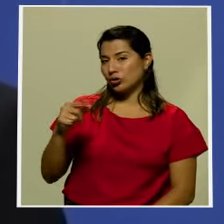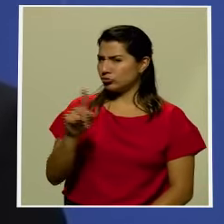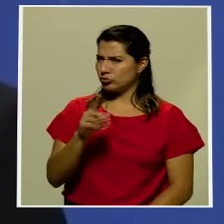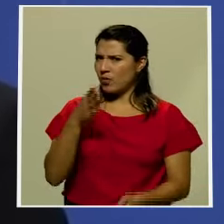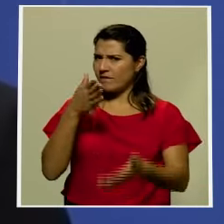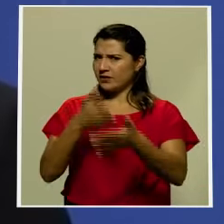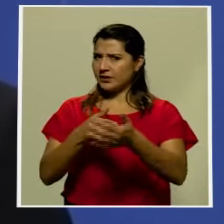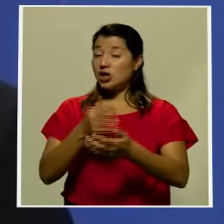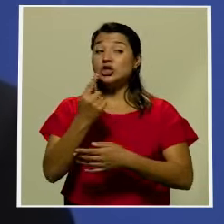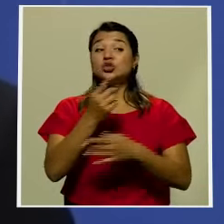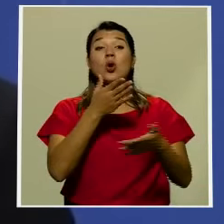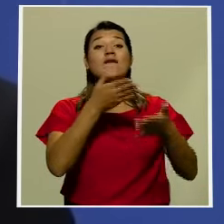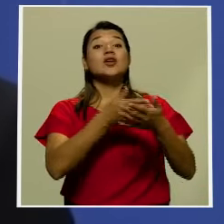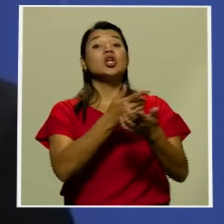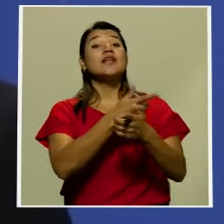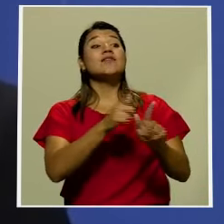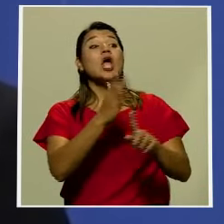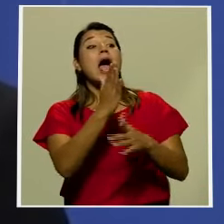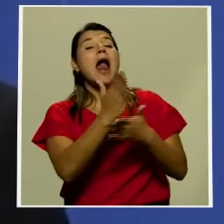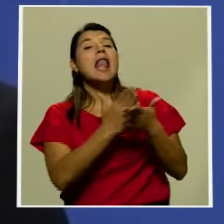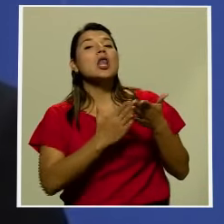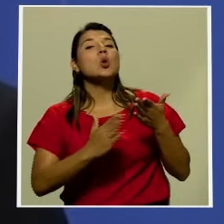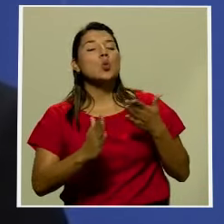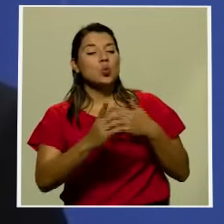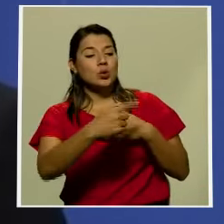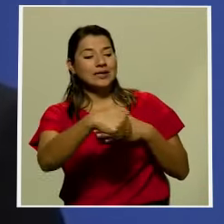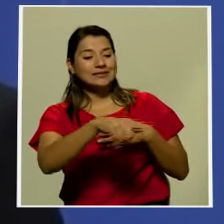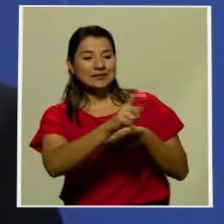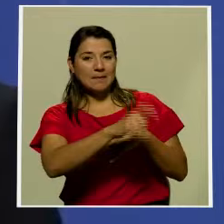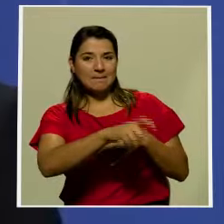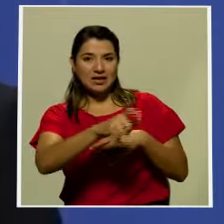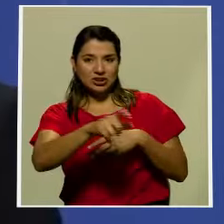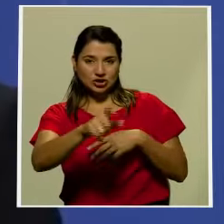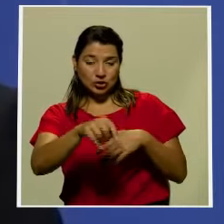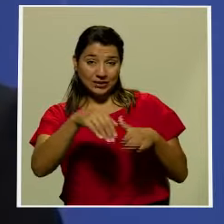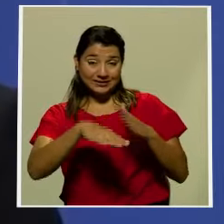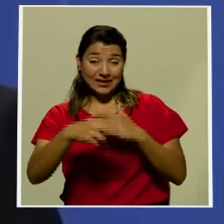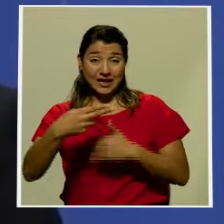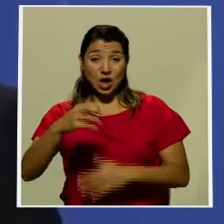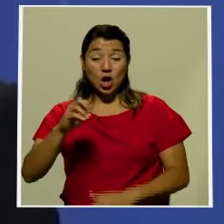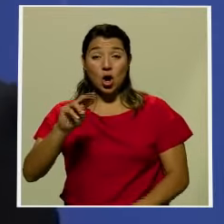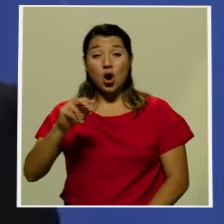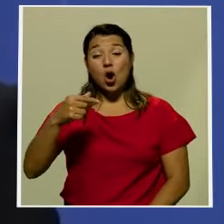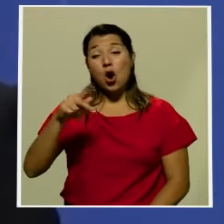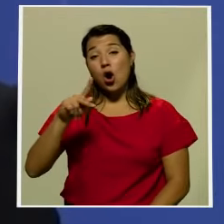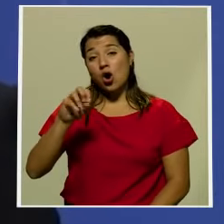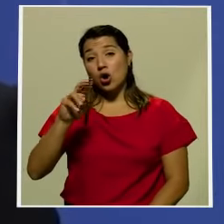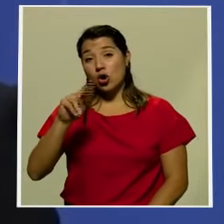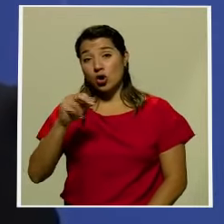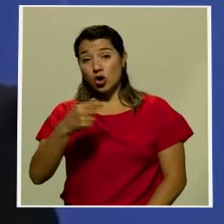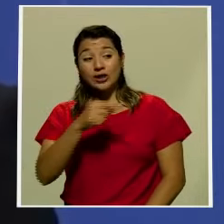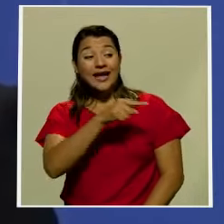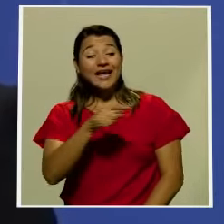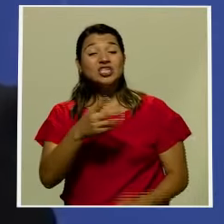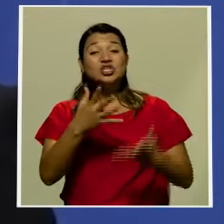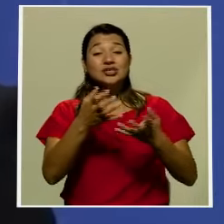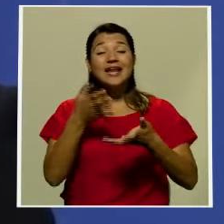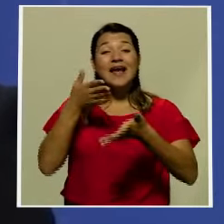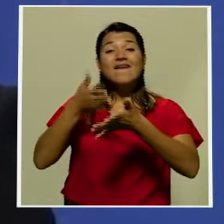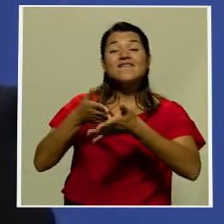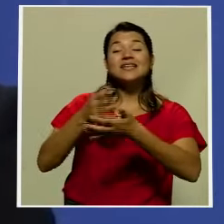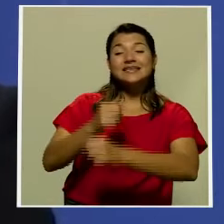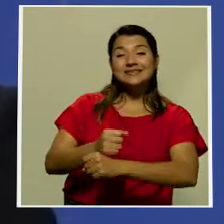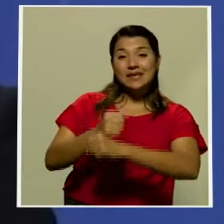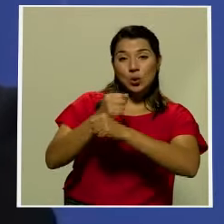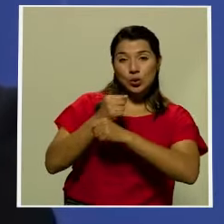es solamente la libertad de algunas fuerzas exteriores e individuos en Hong Kong, que conspiran para intentar socavar la estabilidad y la